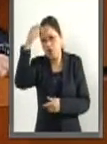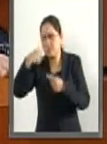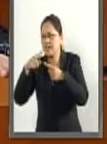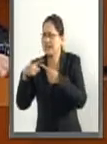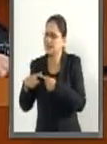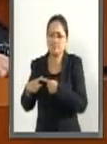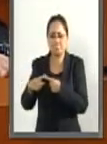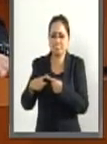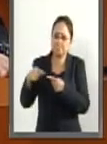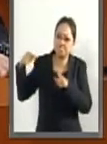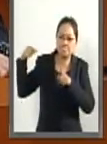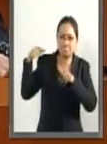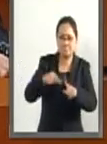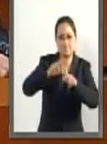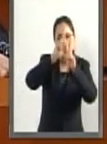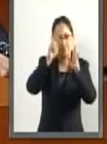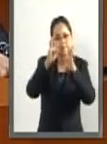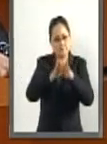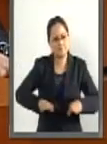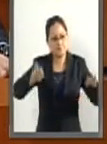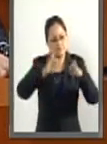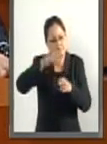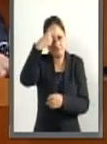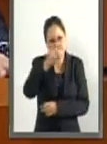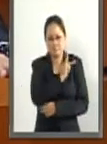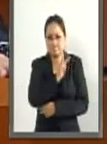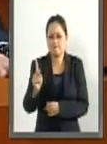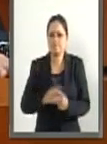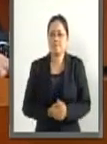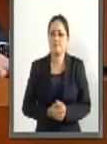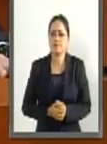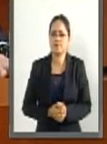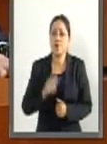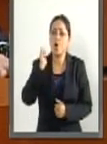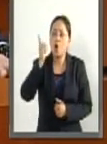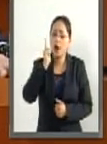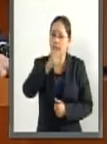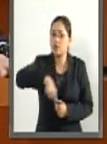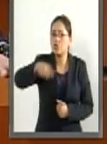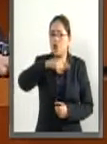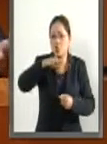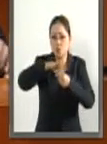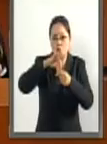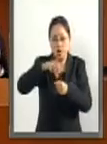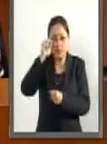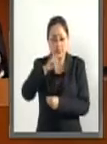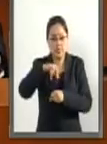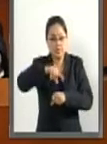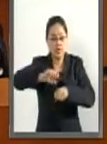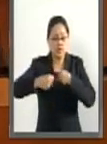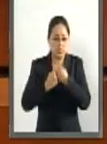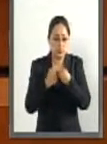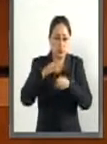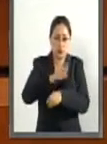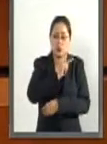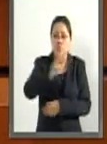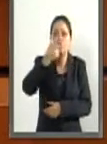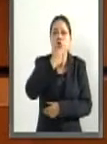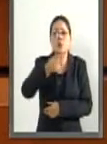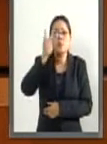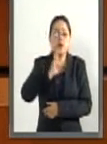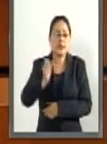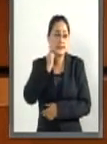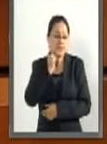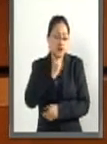ideologías políticas. Por lo cual, esperamos contar con el voto a favor y el respaldo de todas y todos